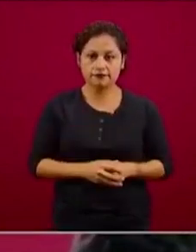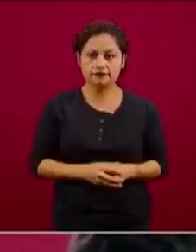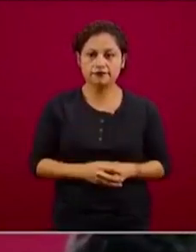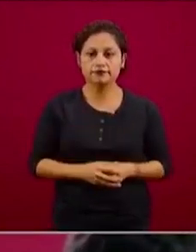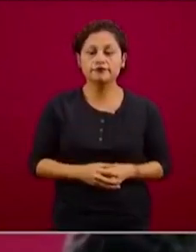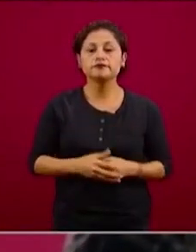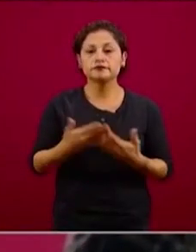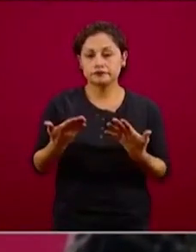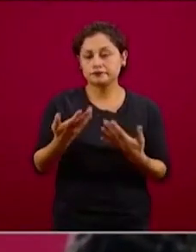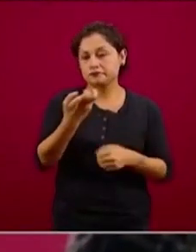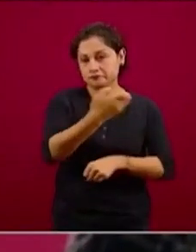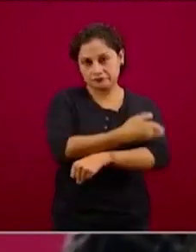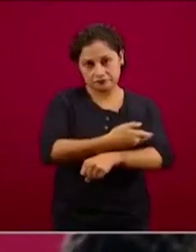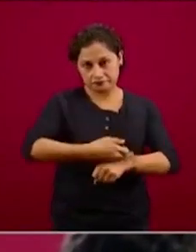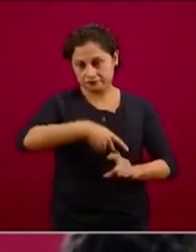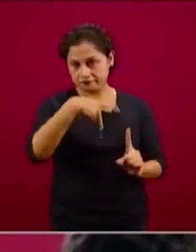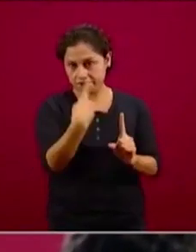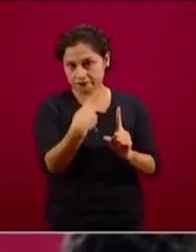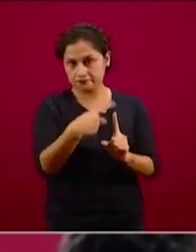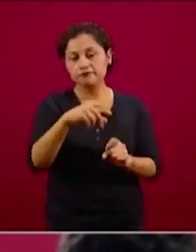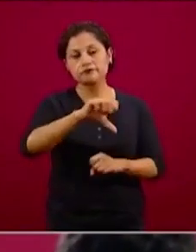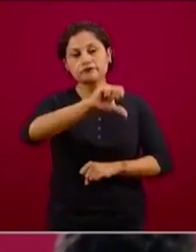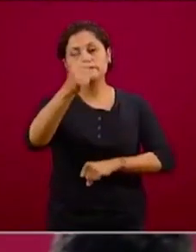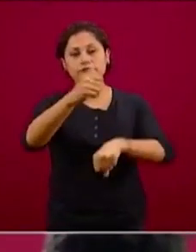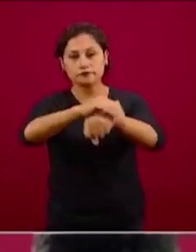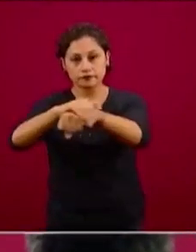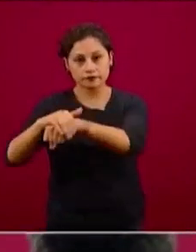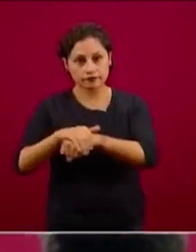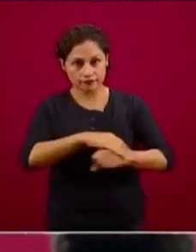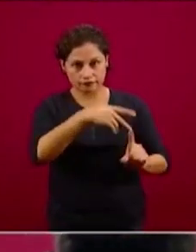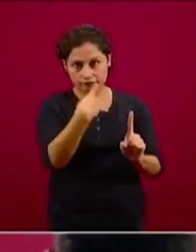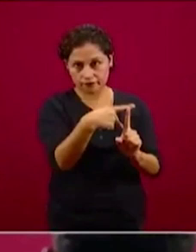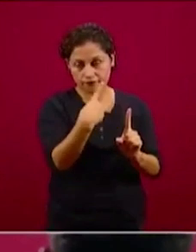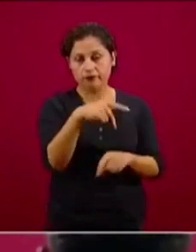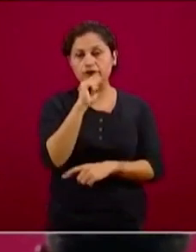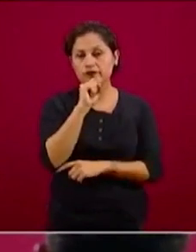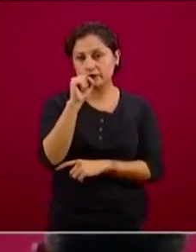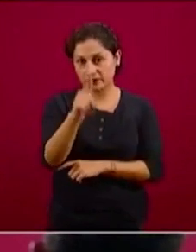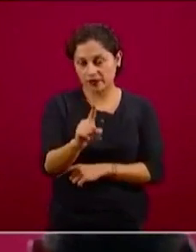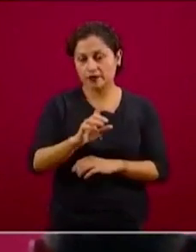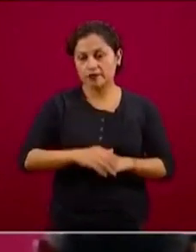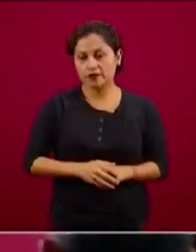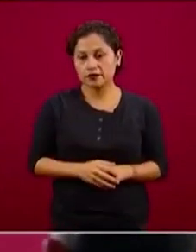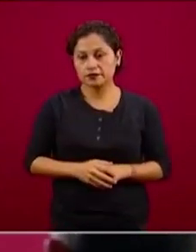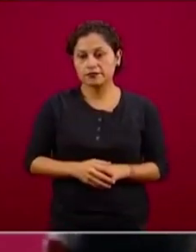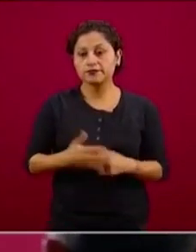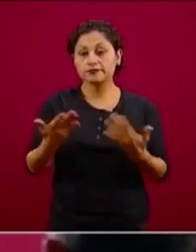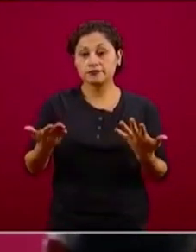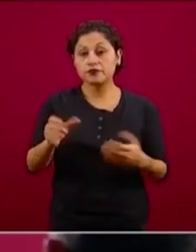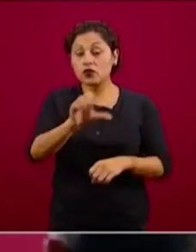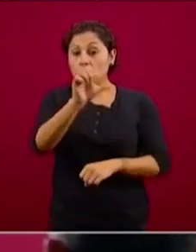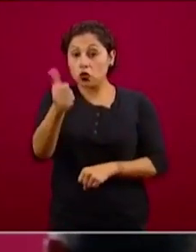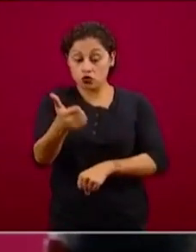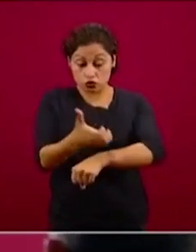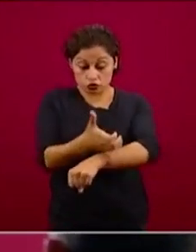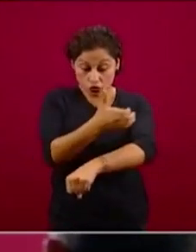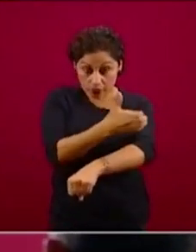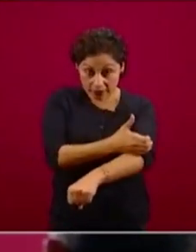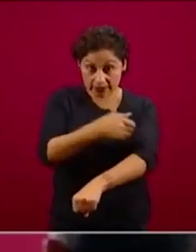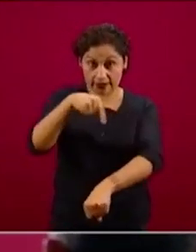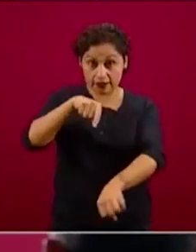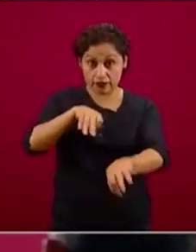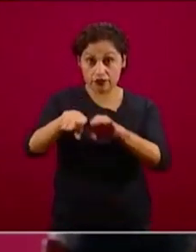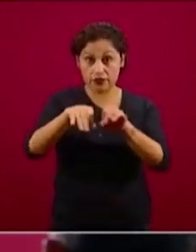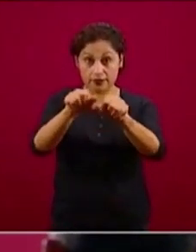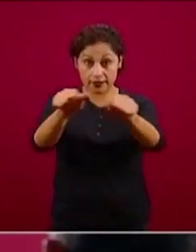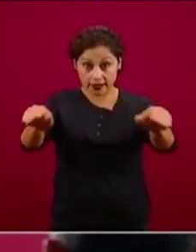directa y sus otros posibles amigos y conocidos se consideran contactos. Nuestros demás compañeros de comunicación social